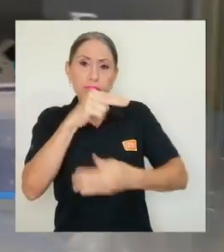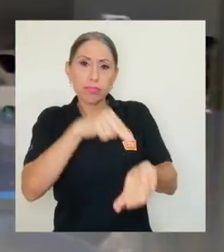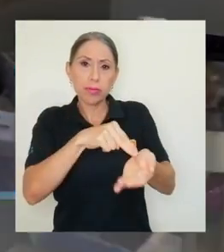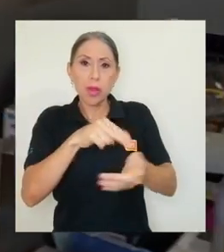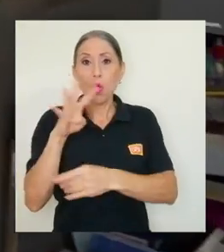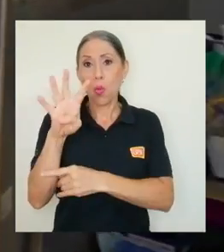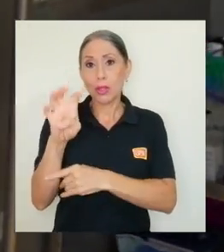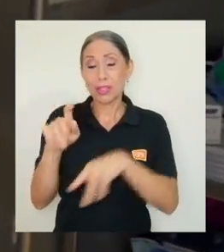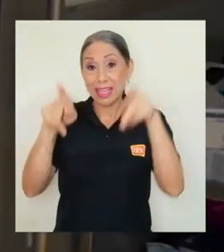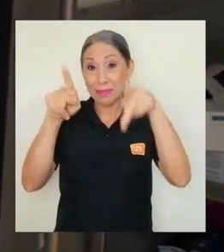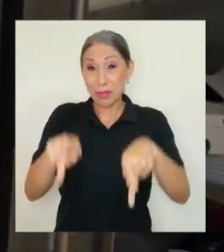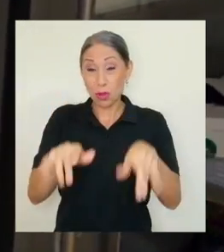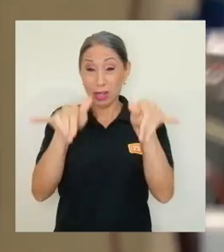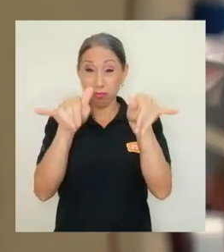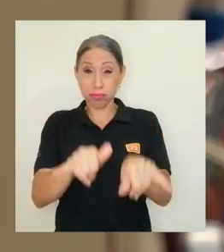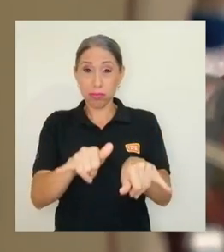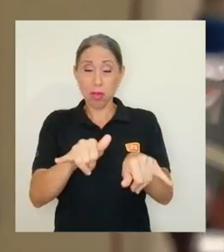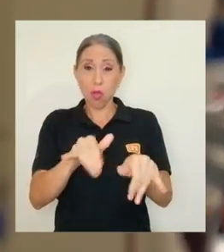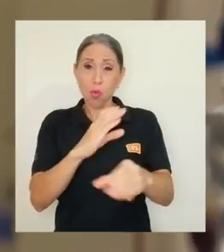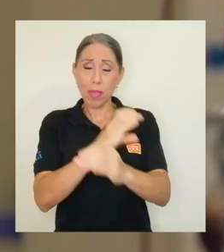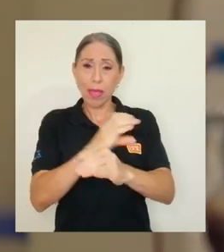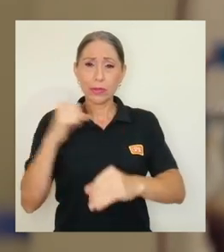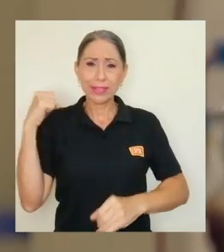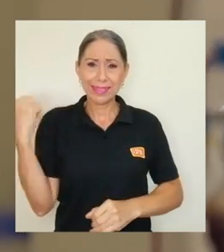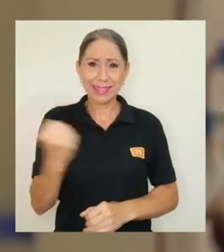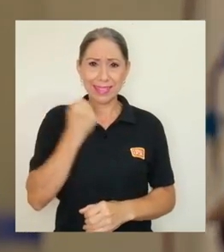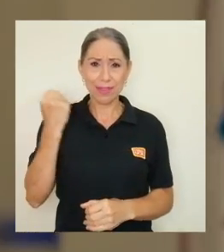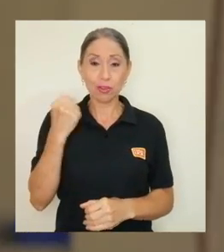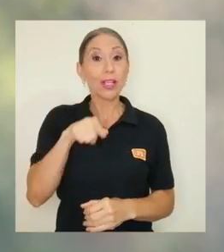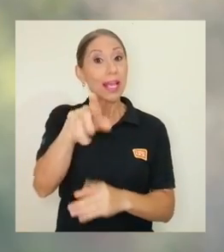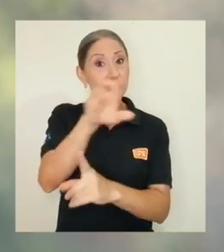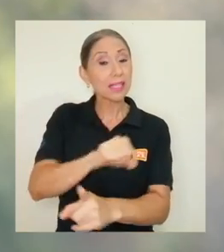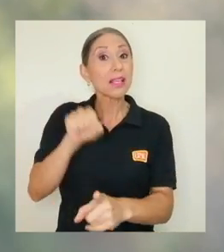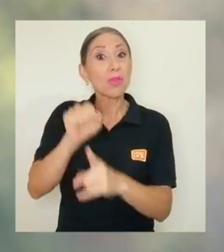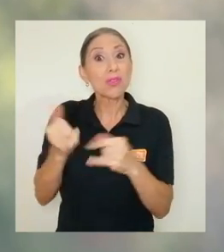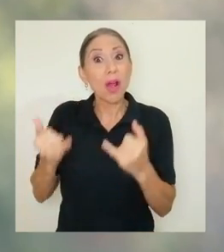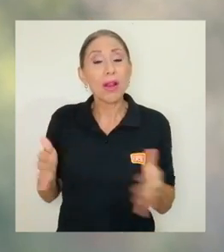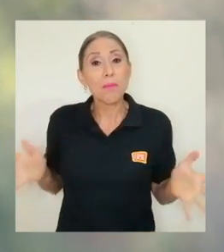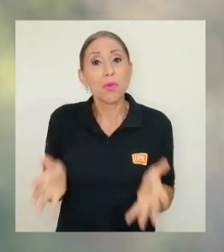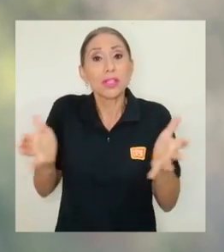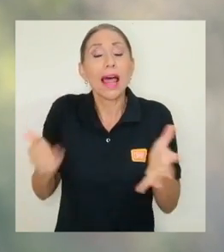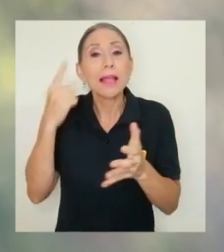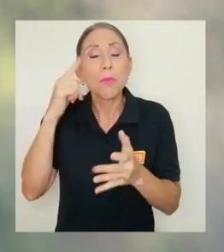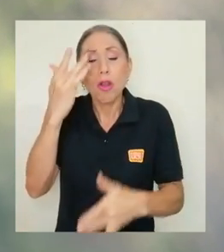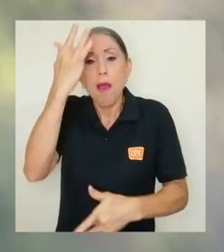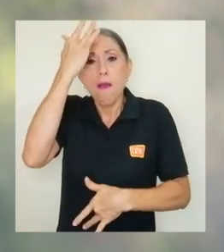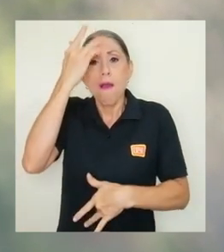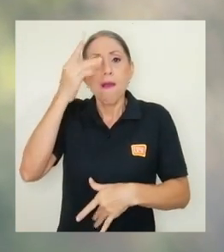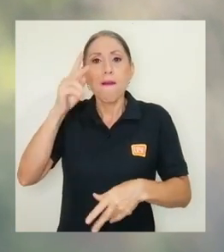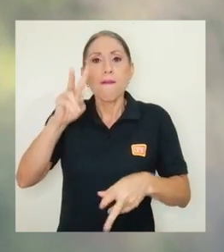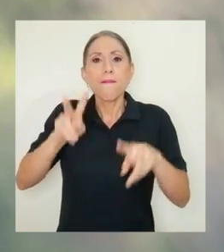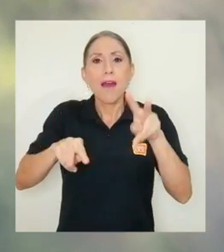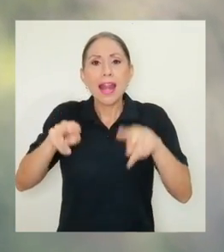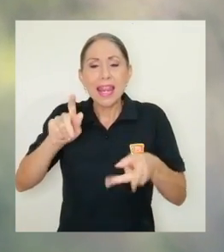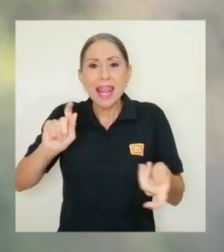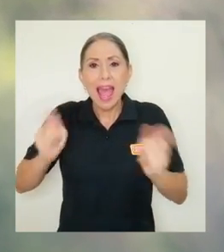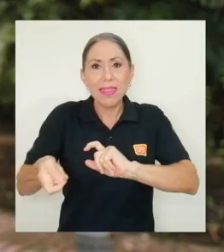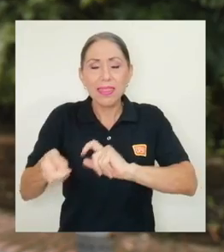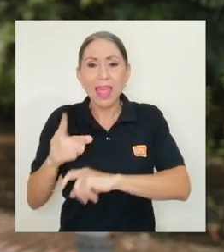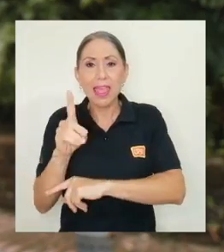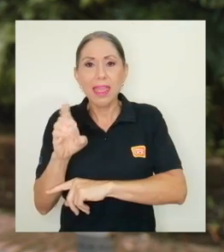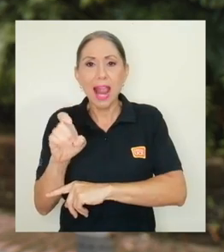en unidades de cuidados intensivos. Esta situación ha sido impulsada por la llegada de la variante Delta al territorio nacional.